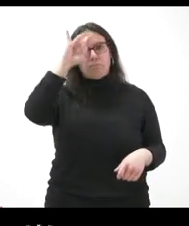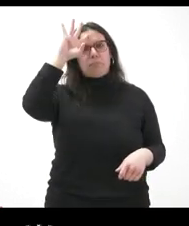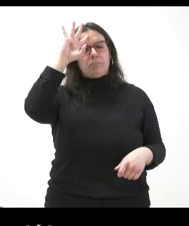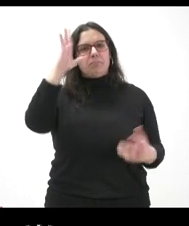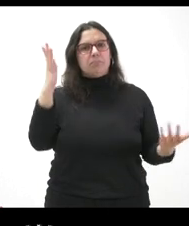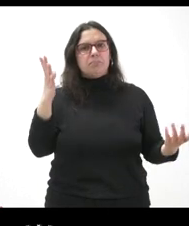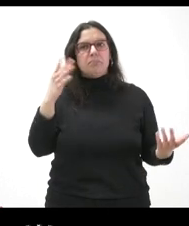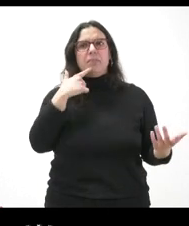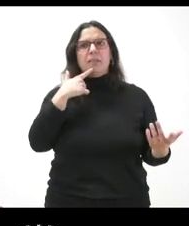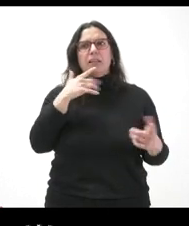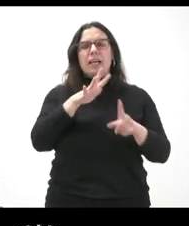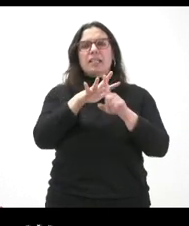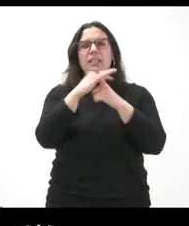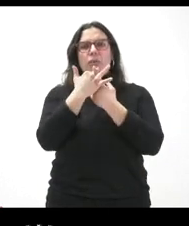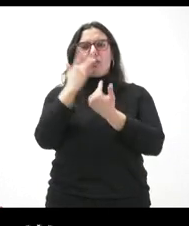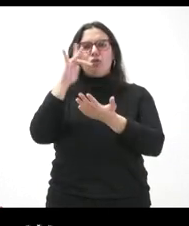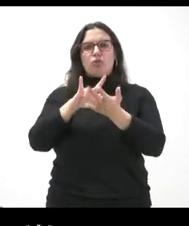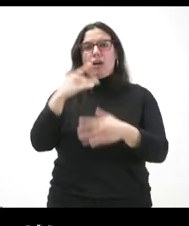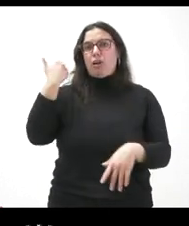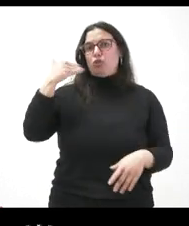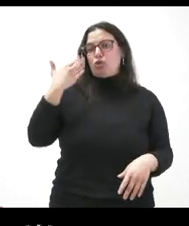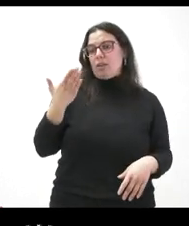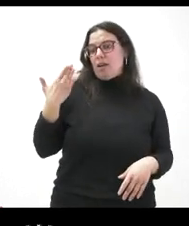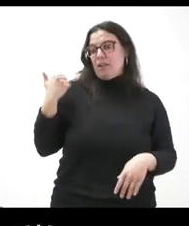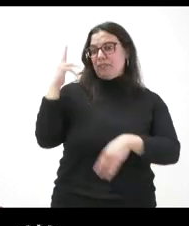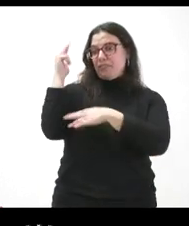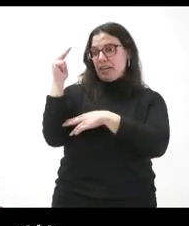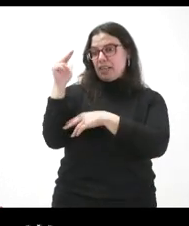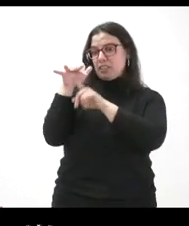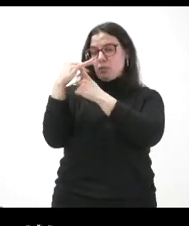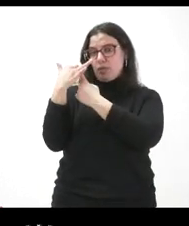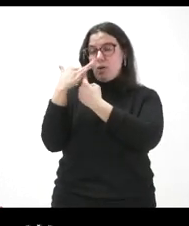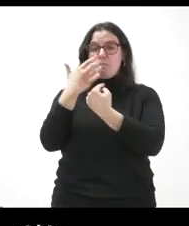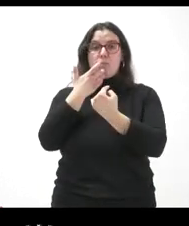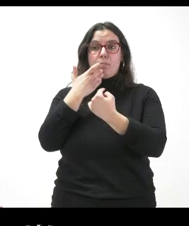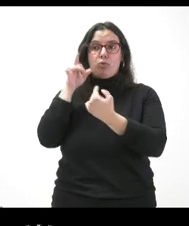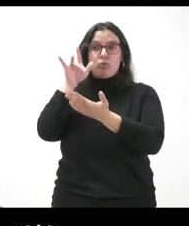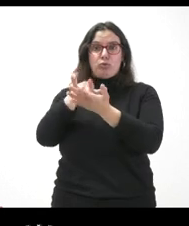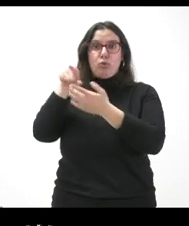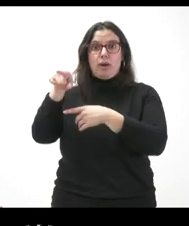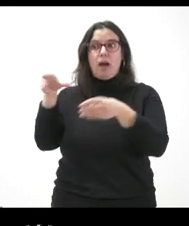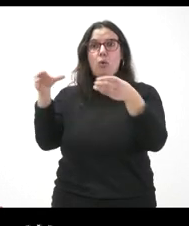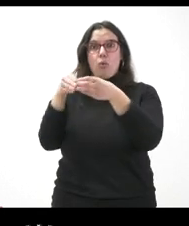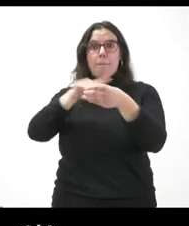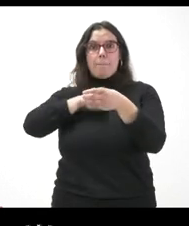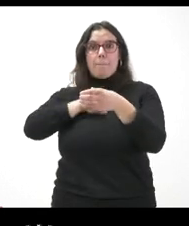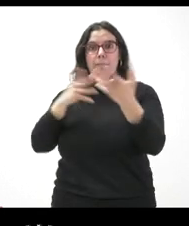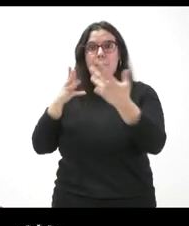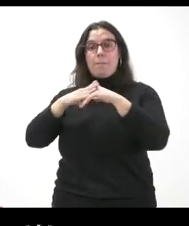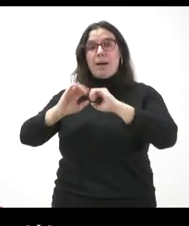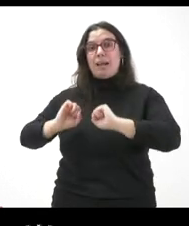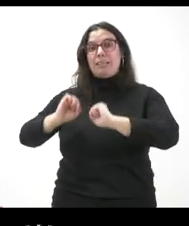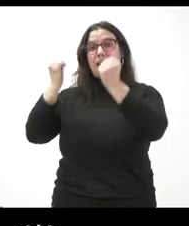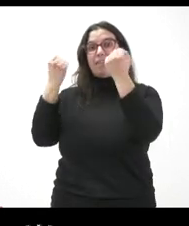que se iguale la situación vivida en Soria el pasado viernes, cuando, por ejemplo, tuvo que intervenir la UME para rescatar a 600